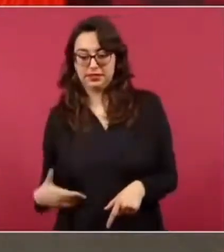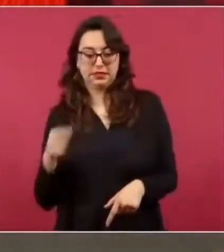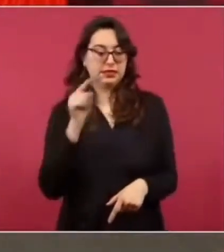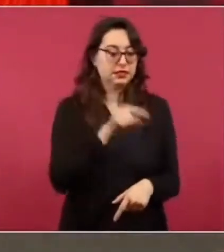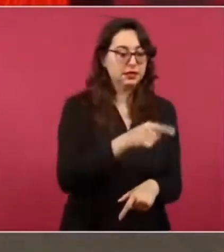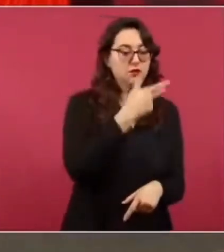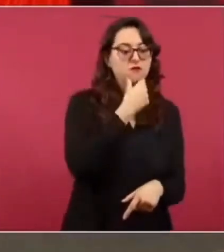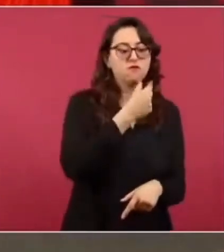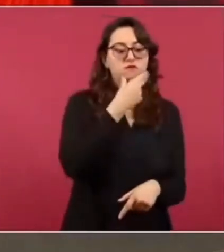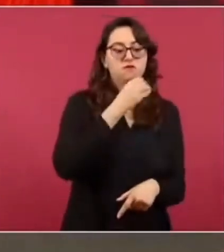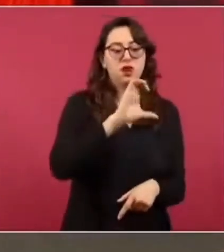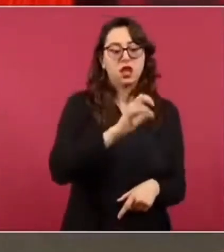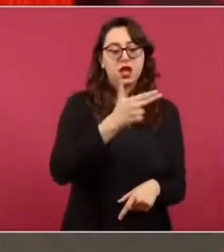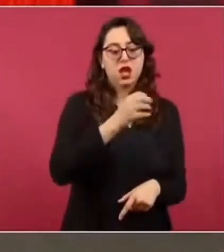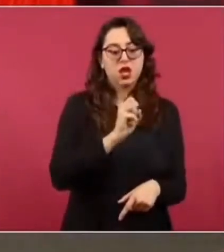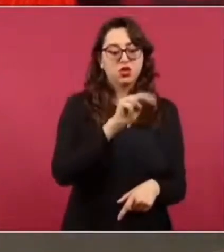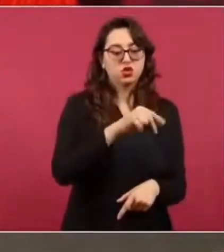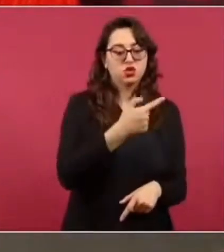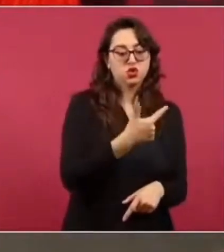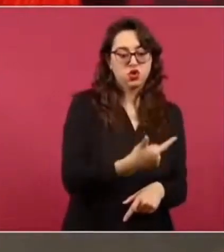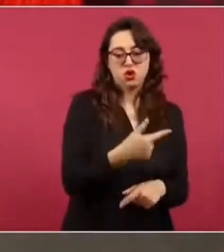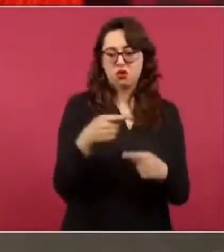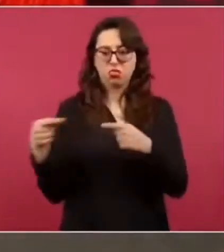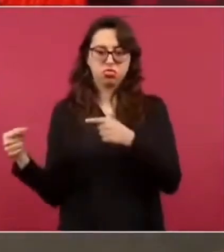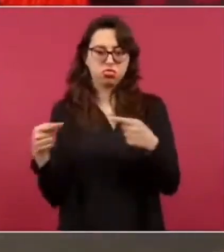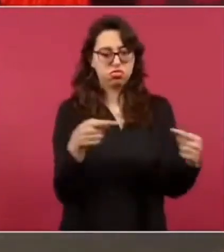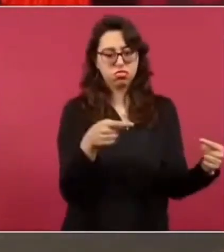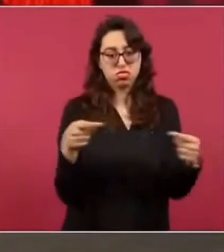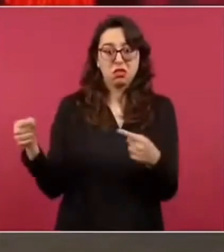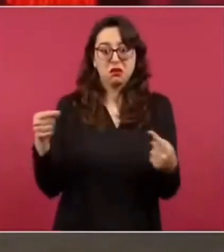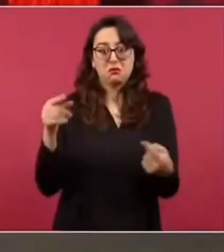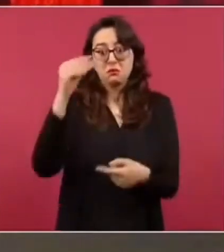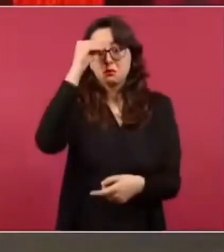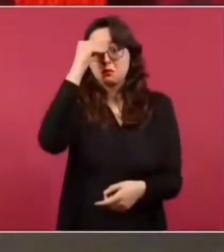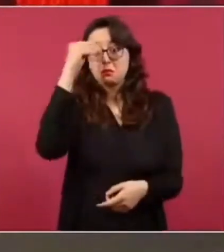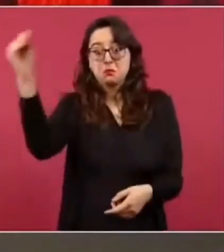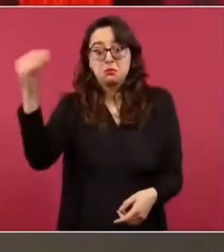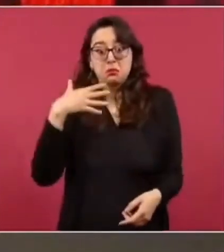tarda yo creo que ya lo están haciendo ya me están echando la culpa